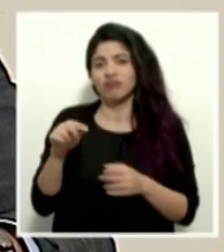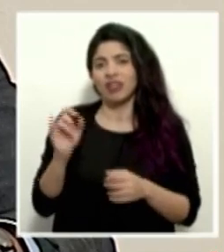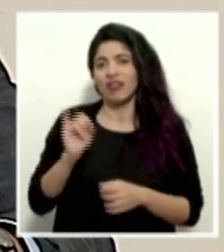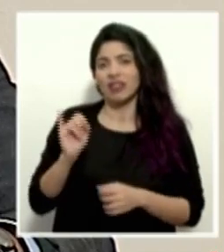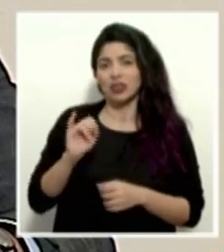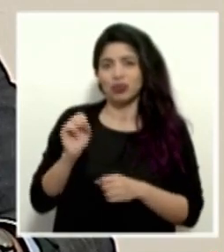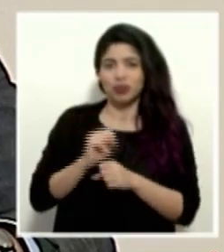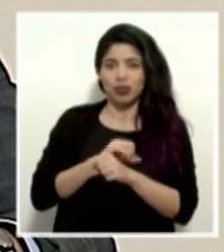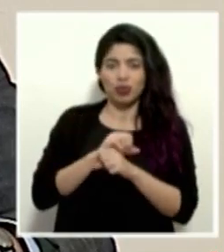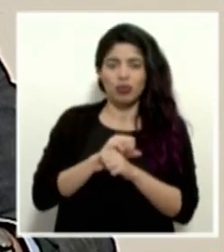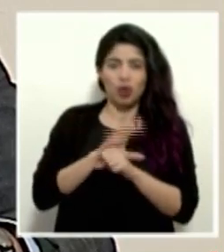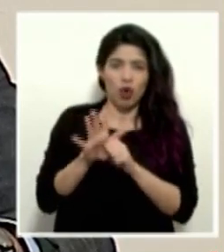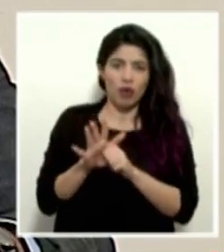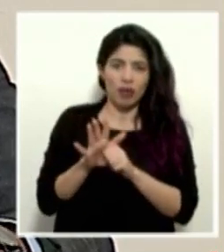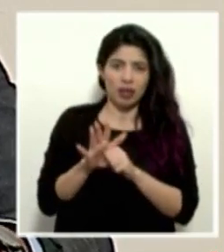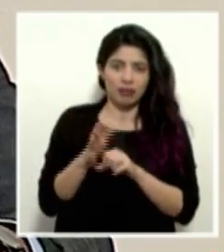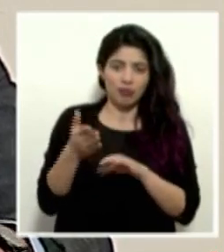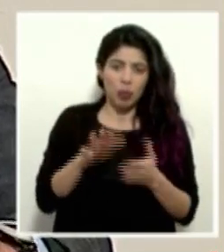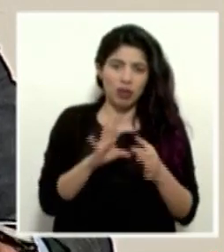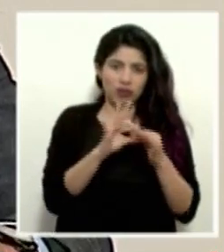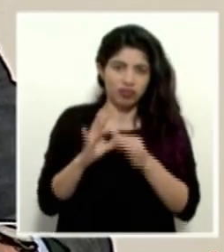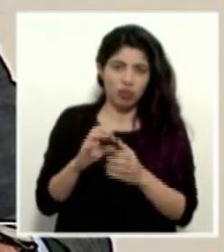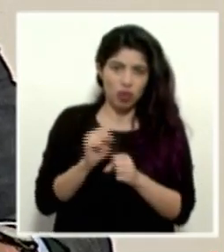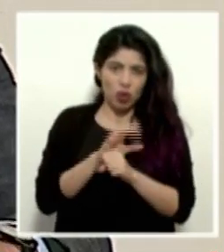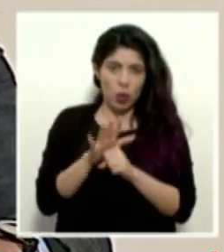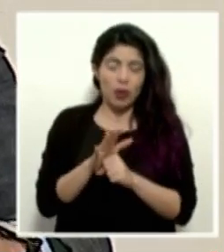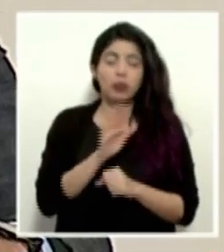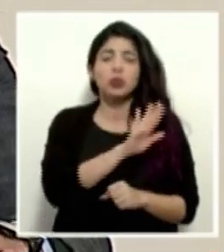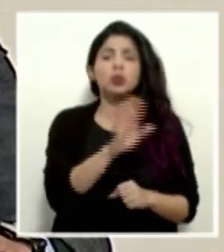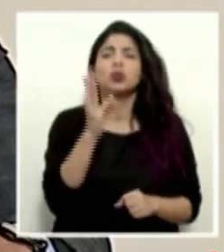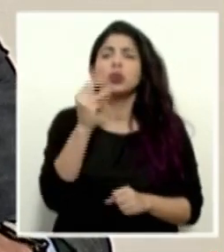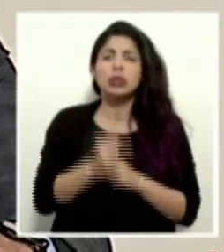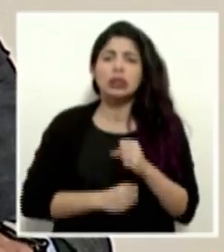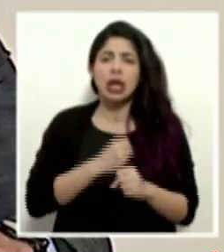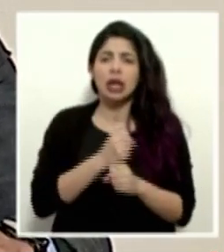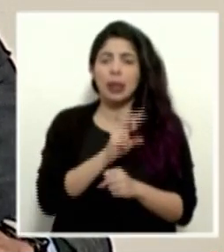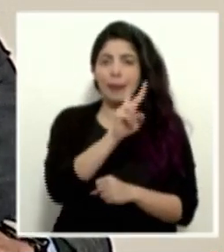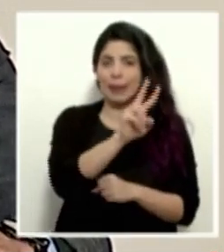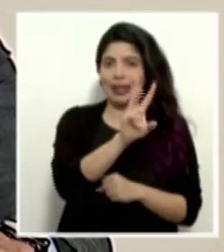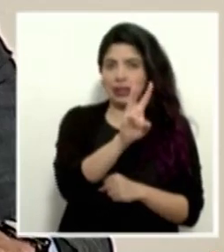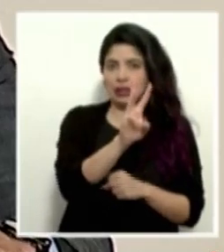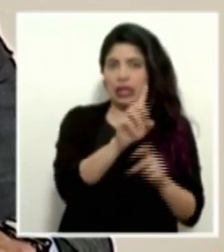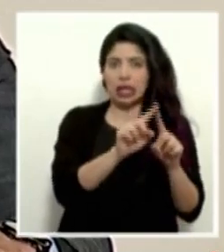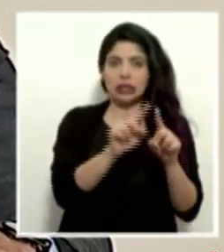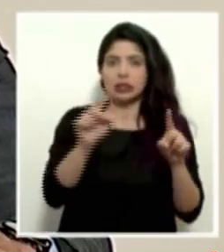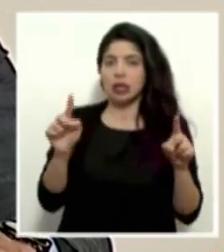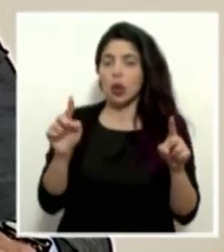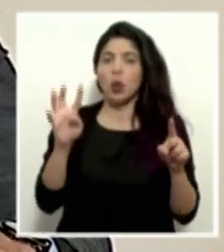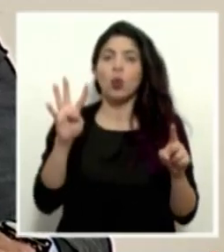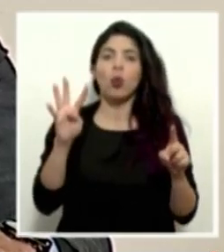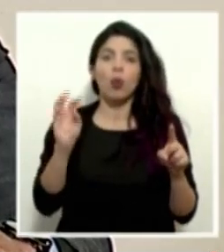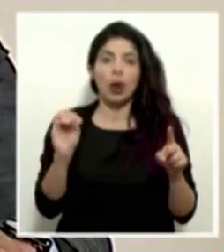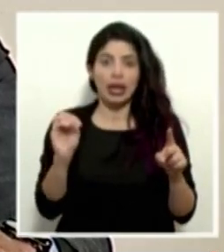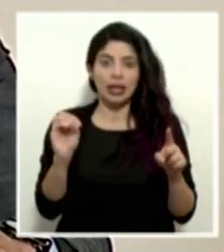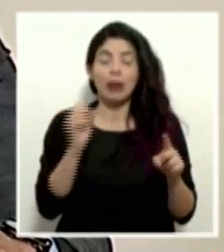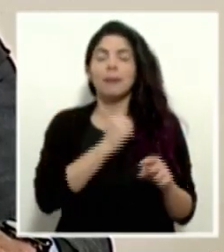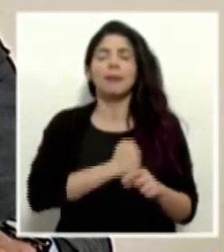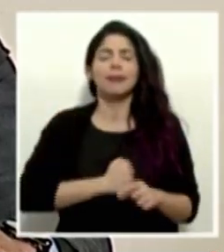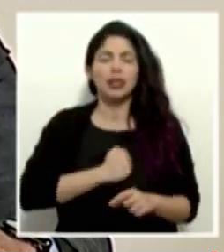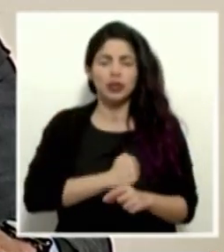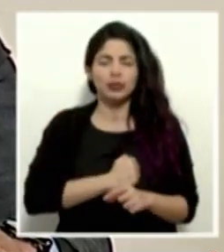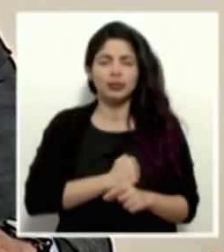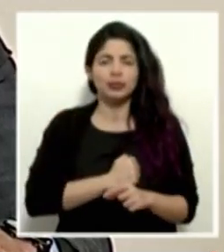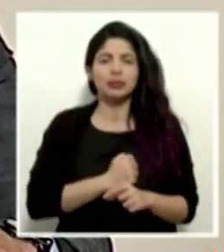infección por COVID, su fallecimiento. Tenemos un rango de edad que va desde los 26 hasta los 40, pero